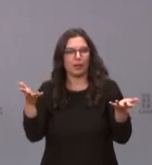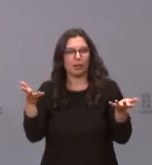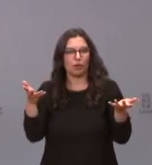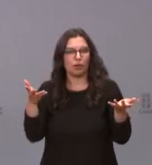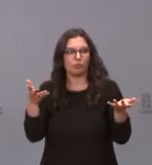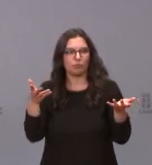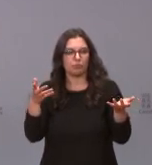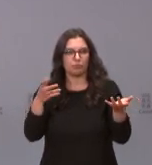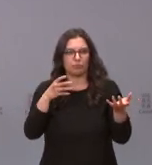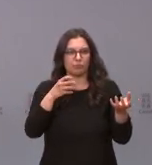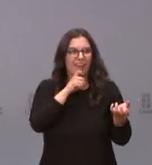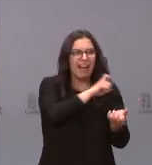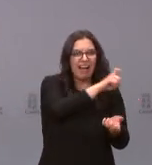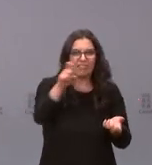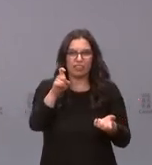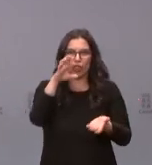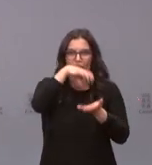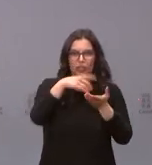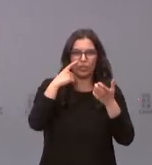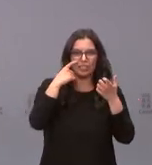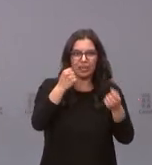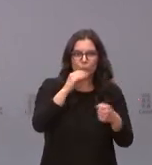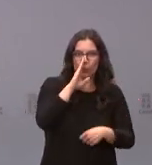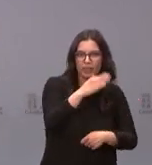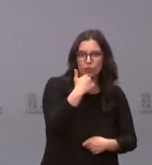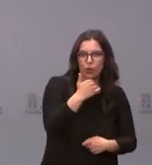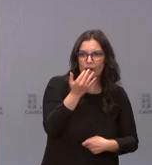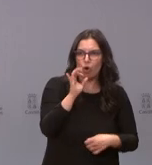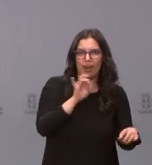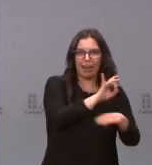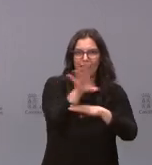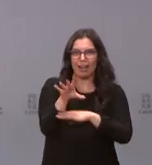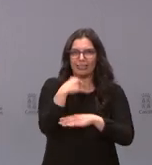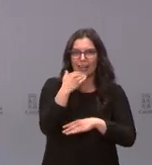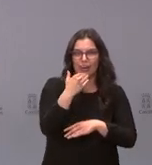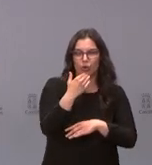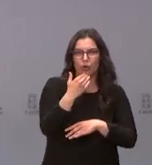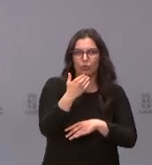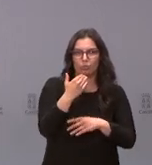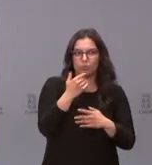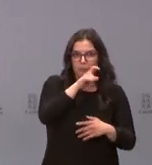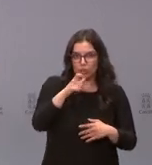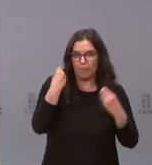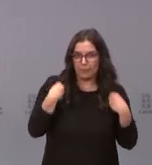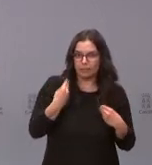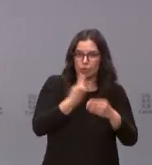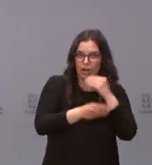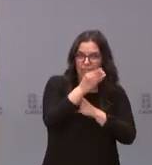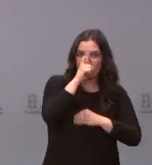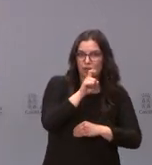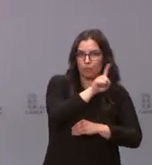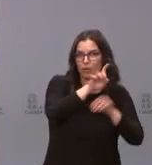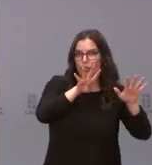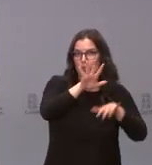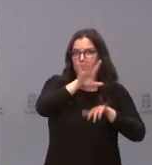¿O hay otra vía de comunicación directa desde el centro de salud o una carta enviada a los directamente afectados? Esa aclaración por saber